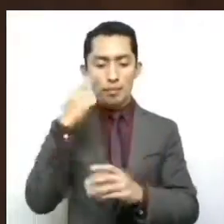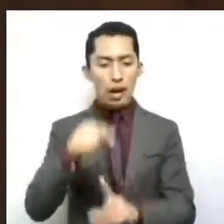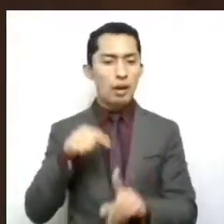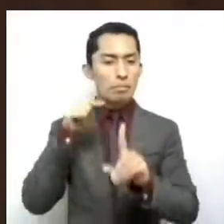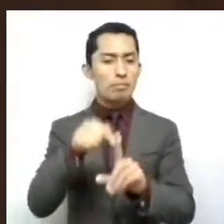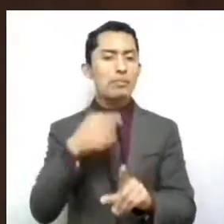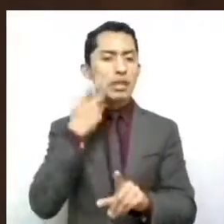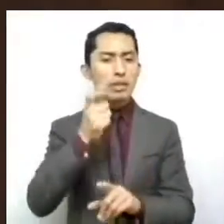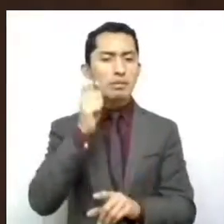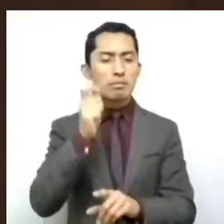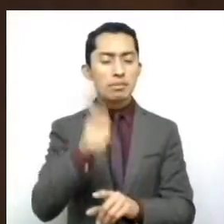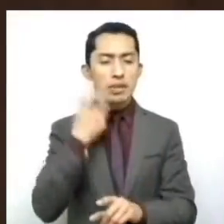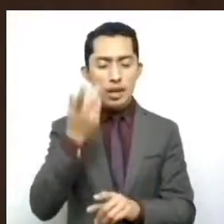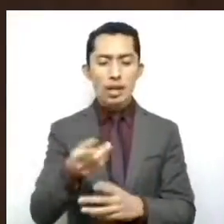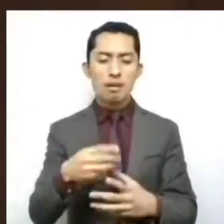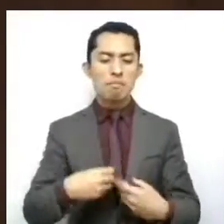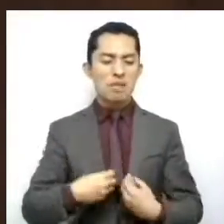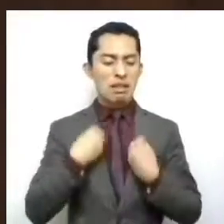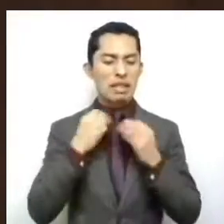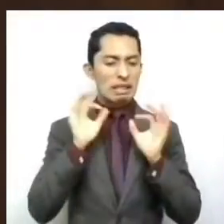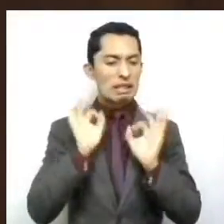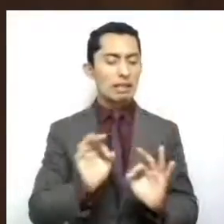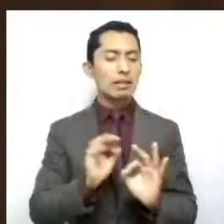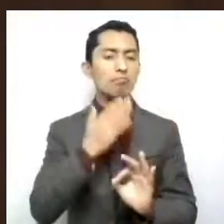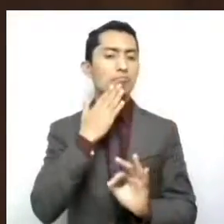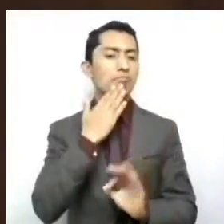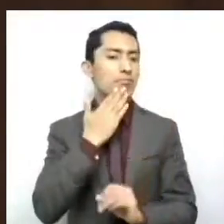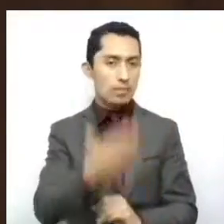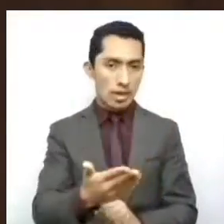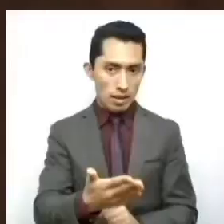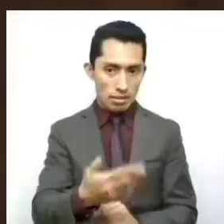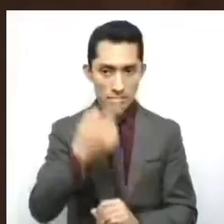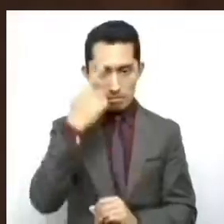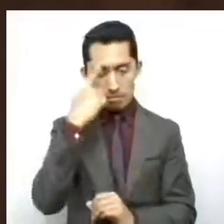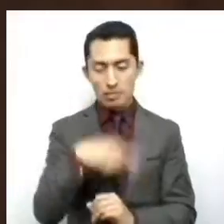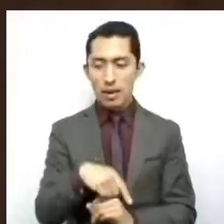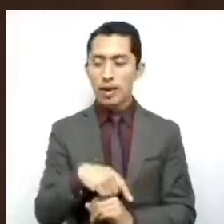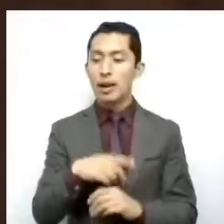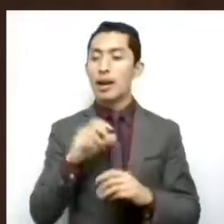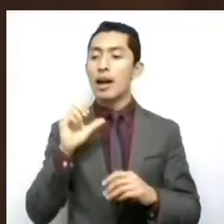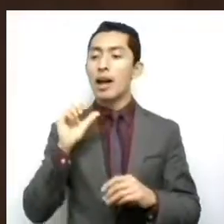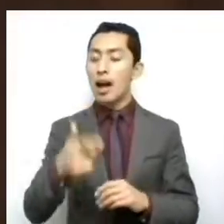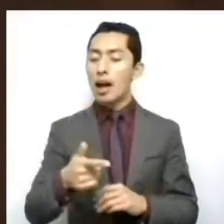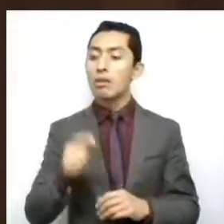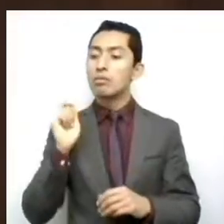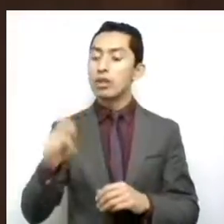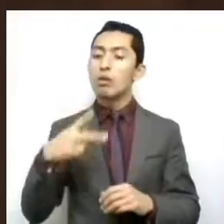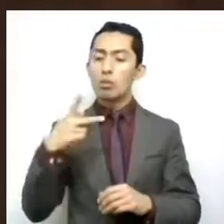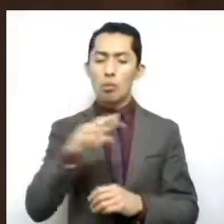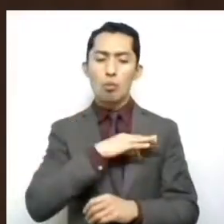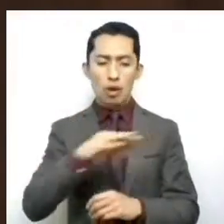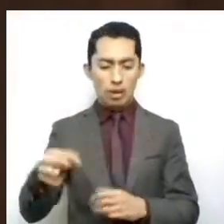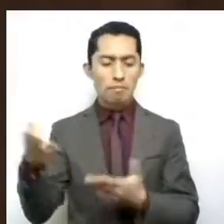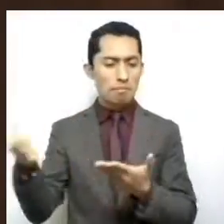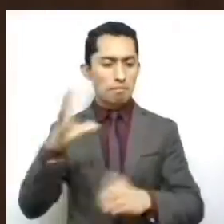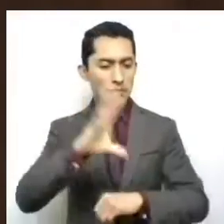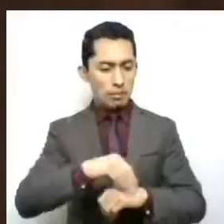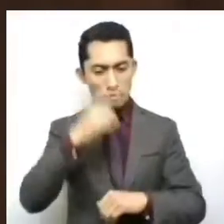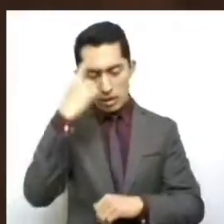condiciones dignas que adviertan la injerencia y la apropiación de espacios para las mujeres,